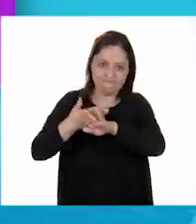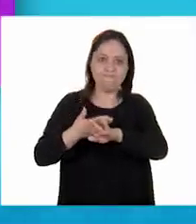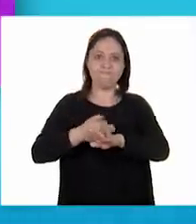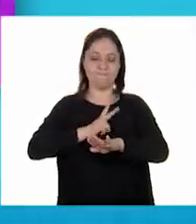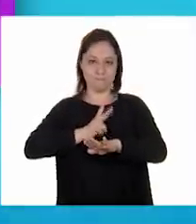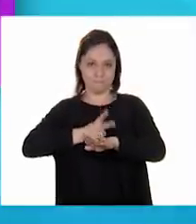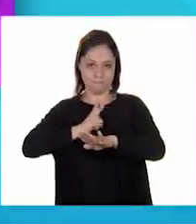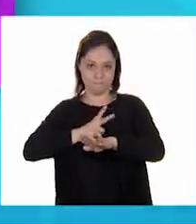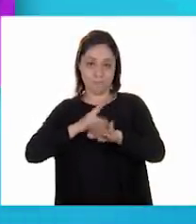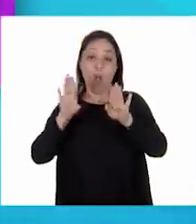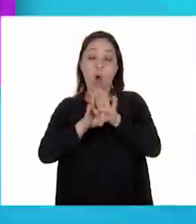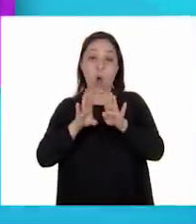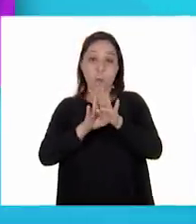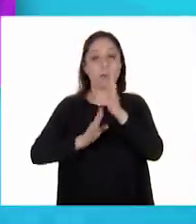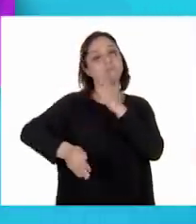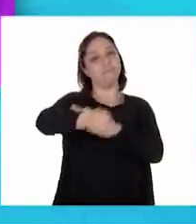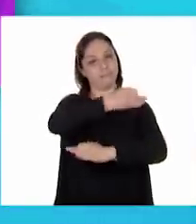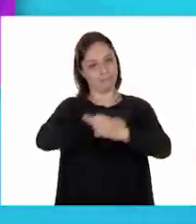unos a los otros.